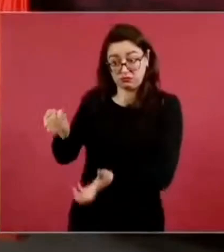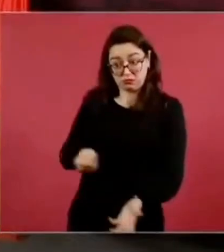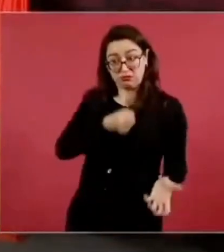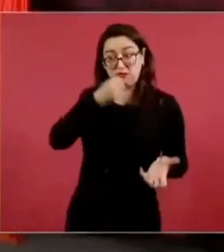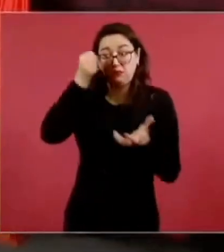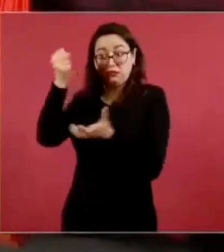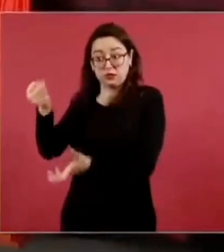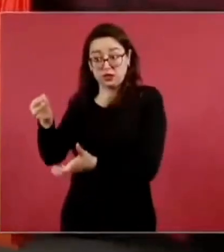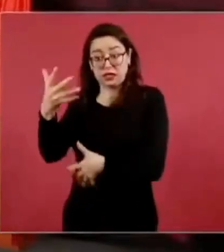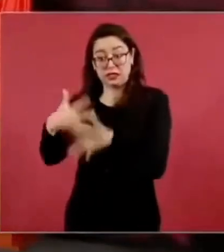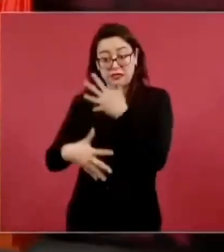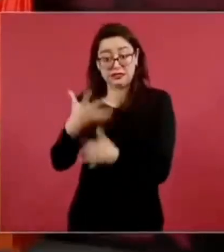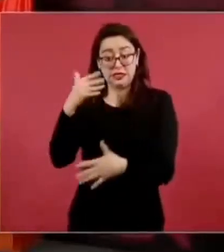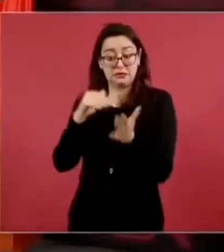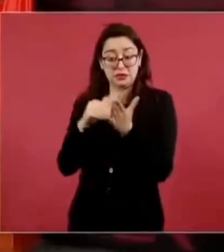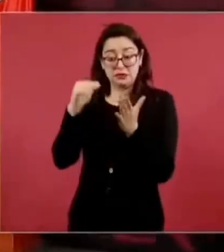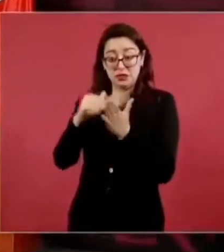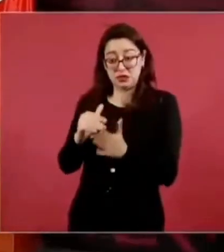para sus privilegios